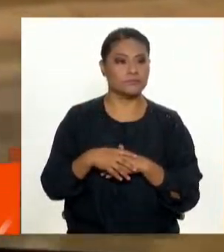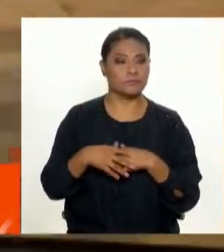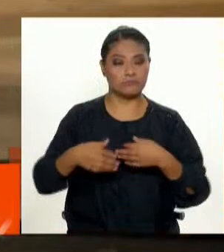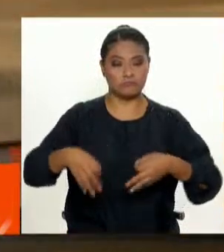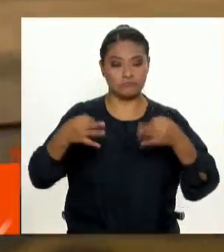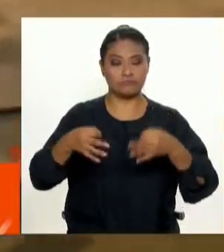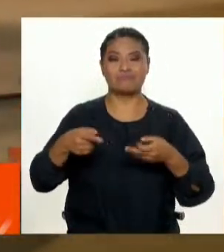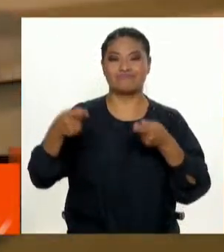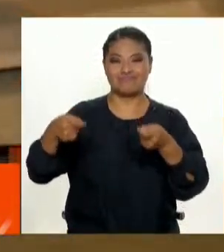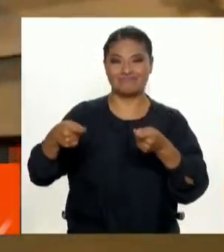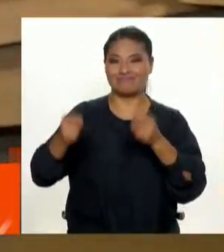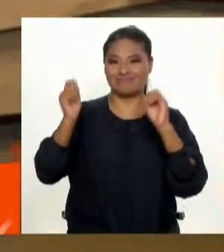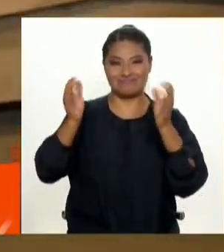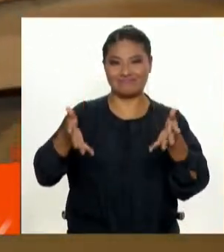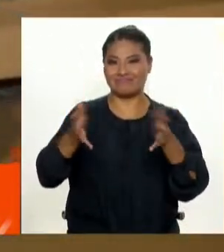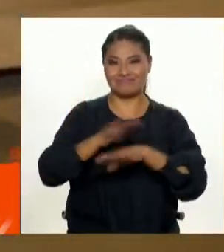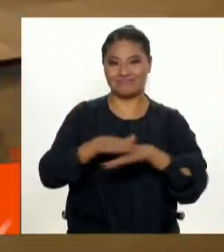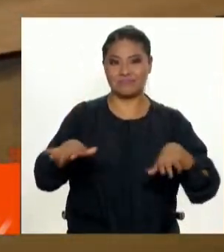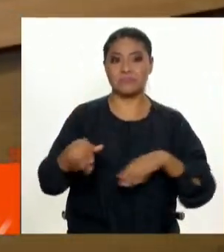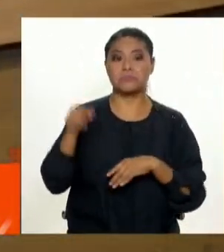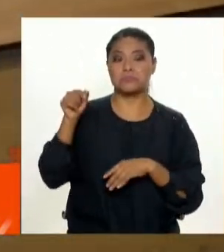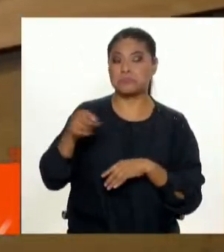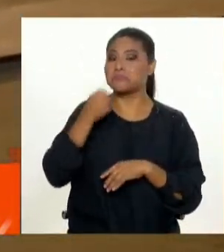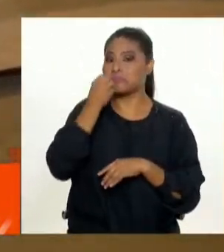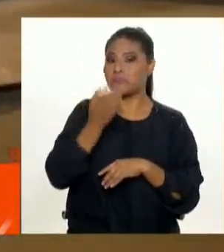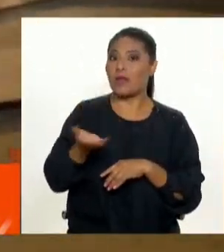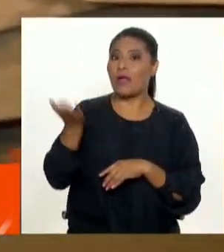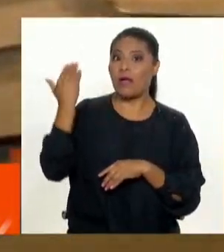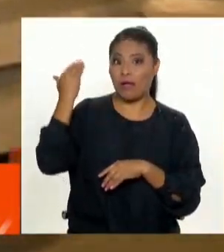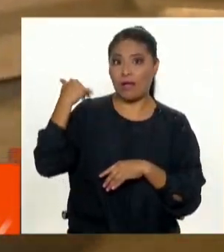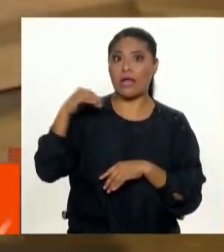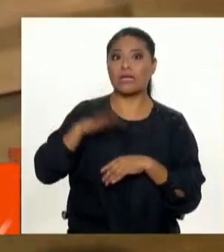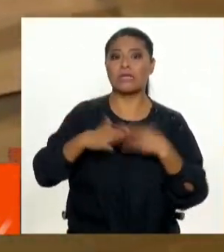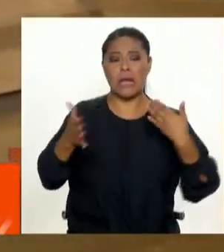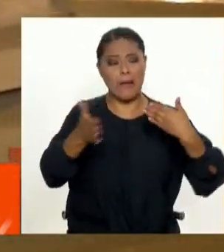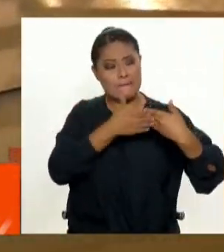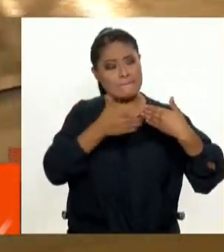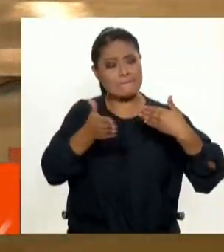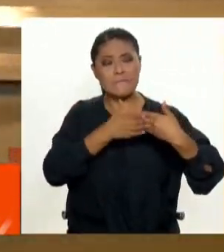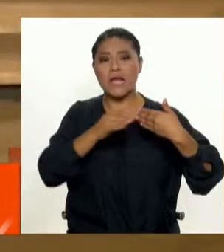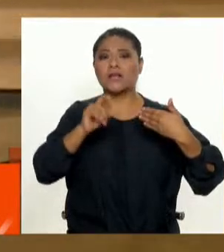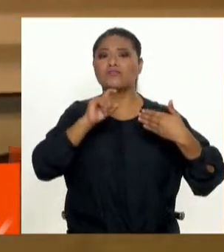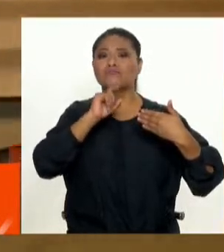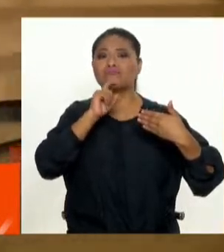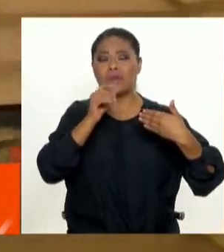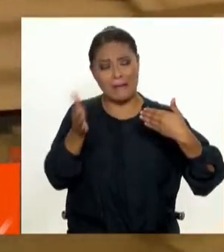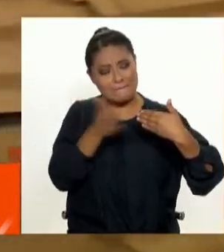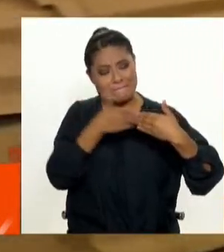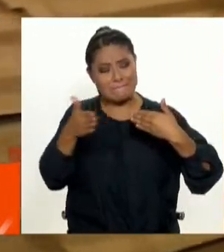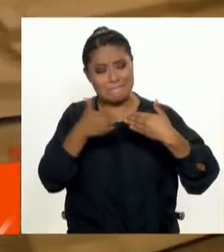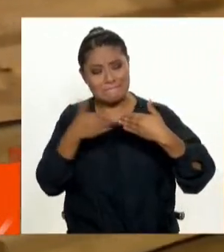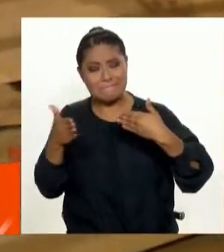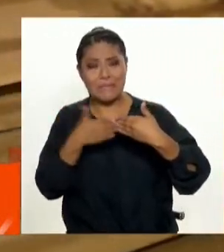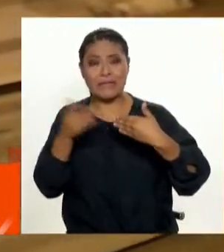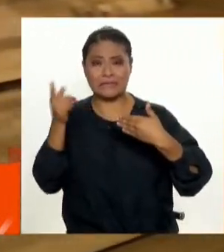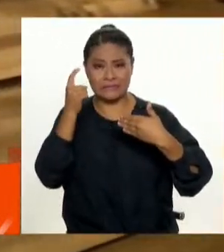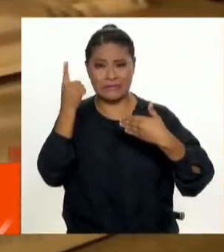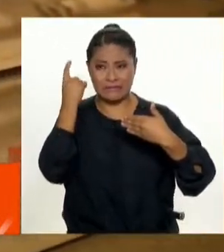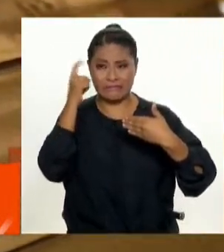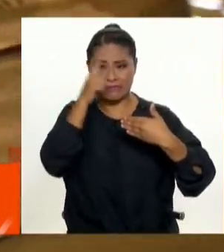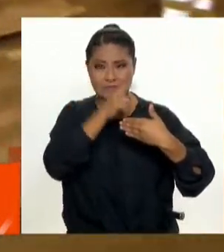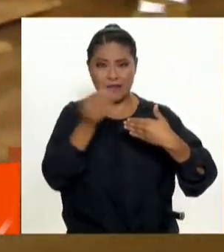En realidad son ligeras, pero constituían un cerco que impedía el tránsito normal, porque se estaban